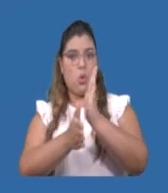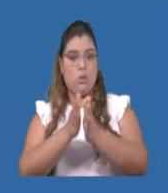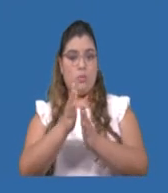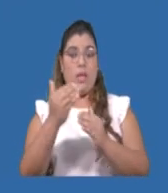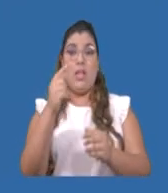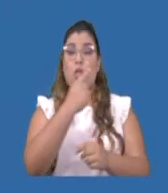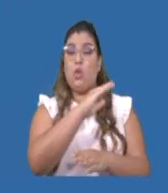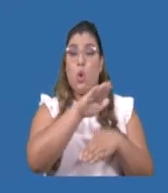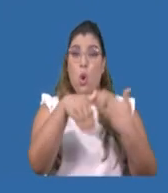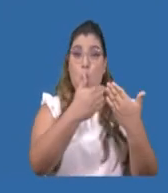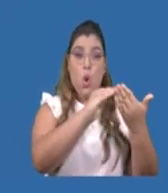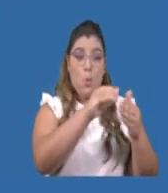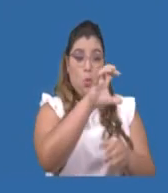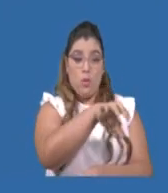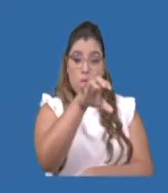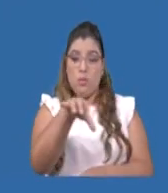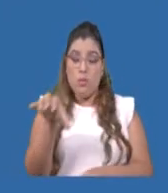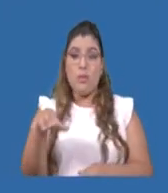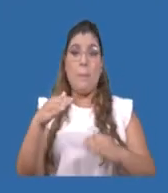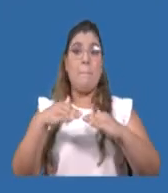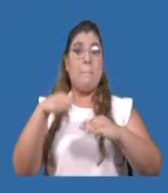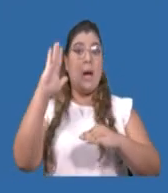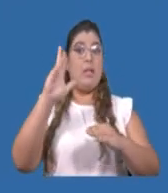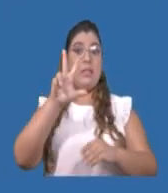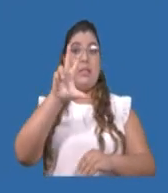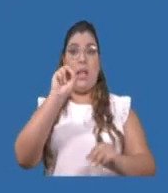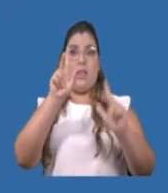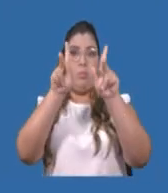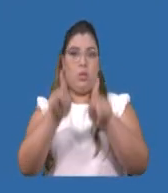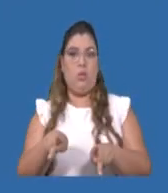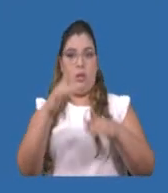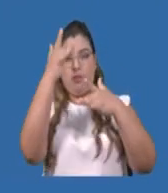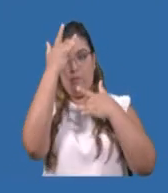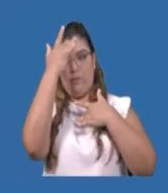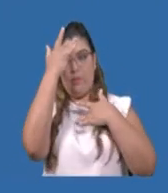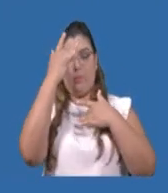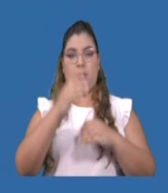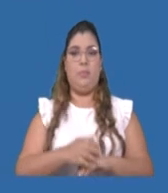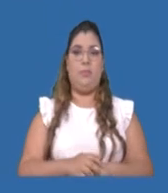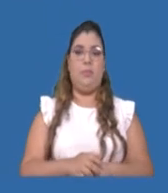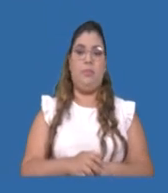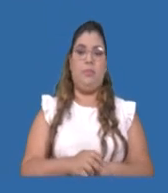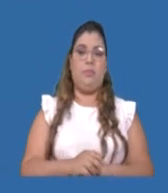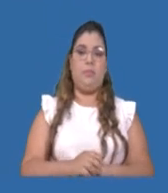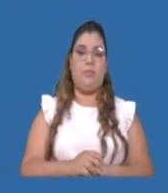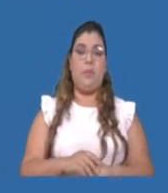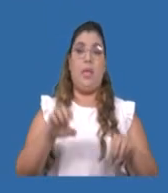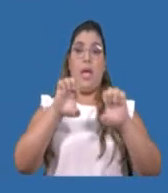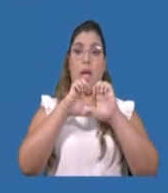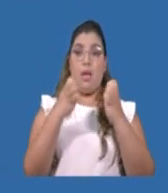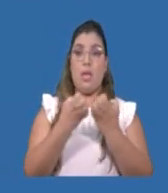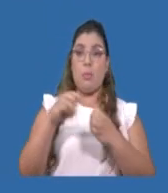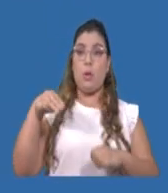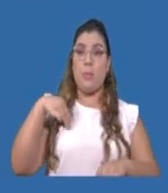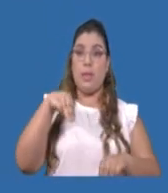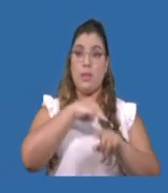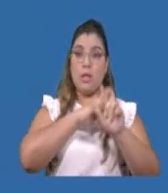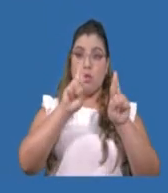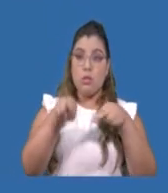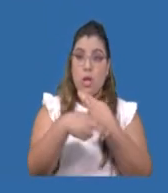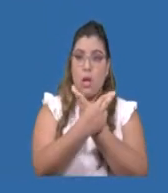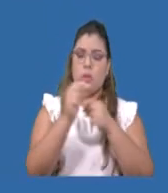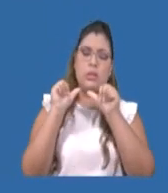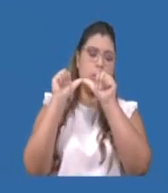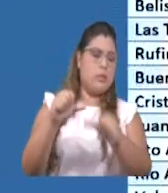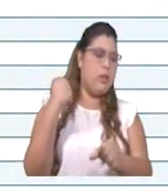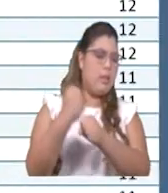de 30 casos en el sistema de vigilancia el día de hoy. Que al igual entonces los equipos de trazabilidad siguen trabajando día